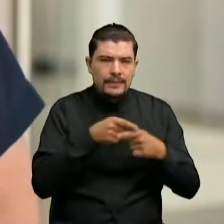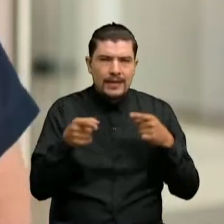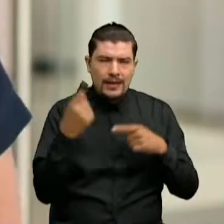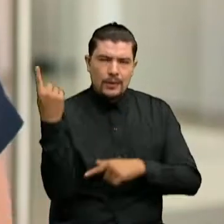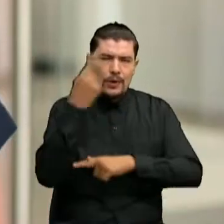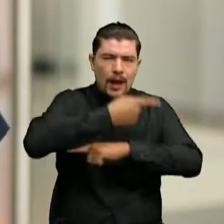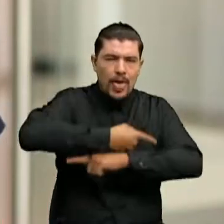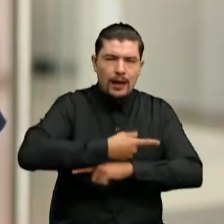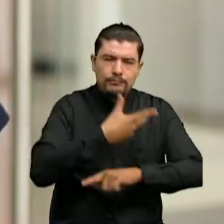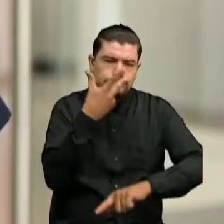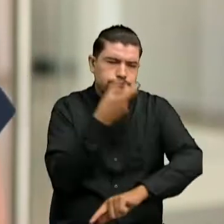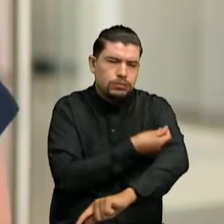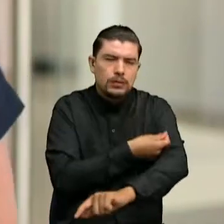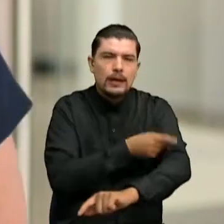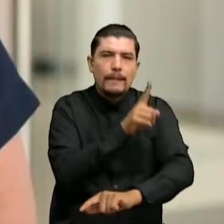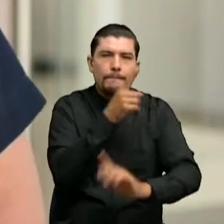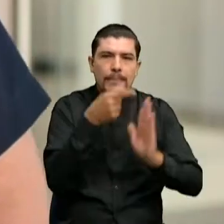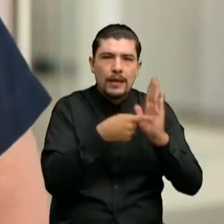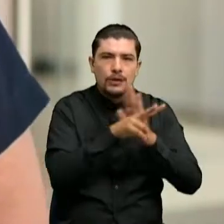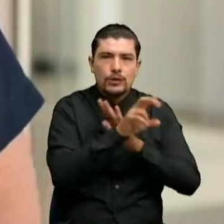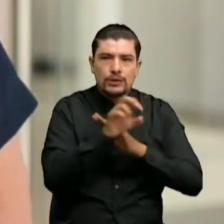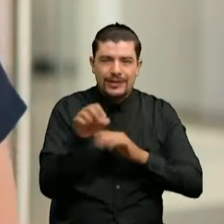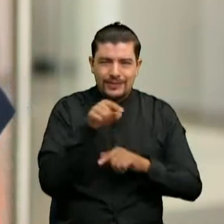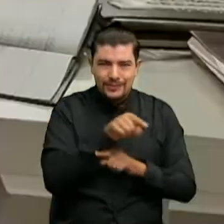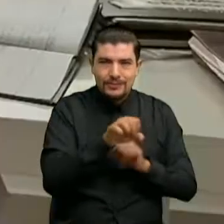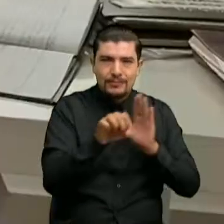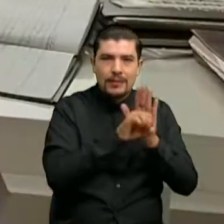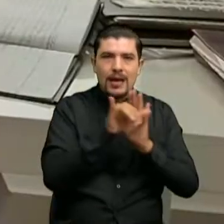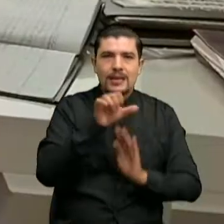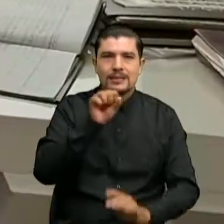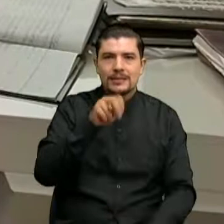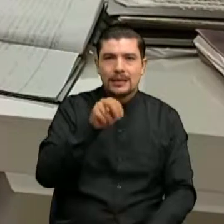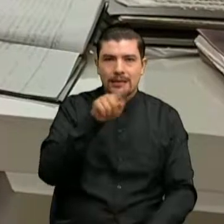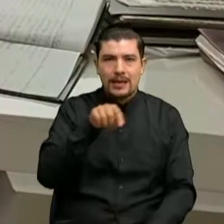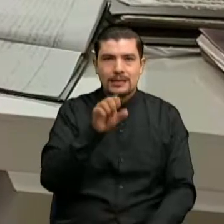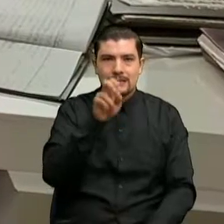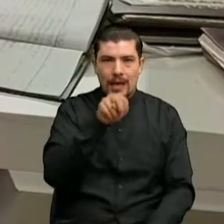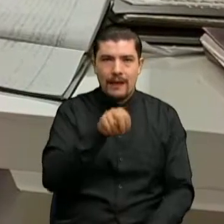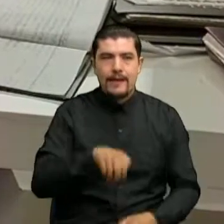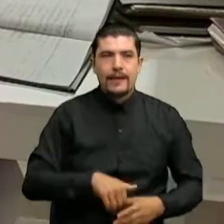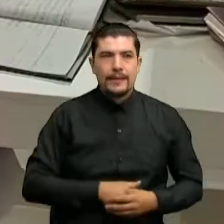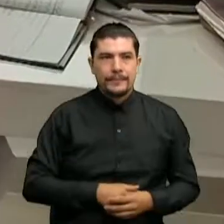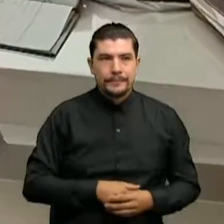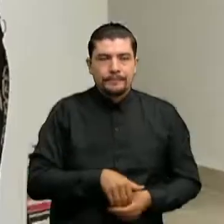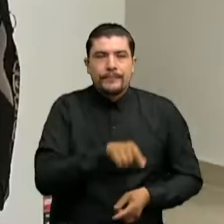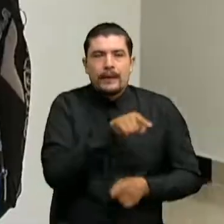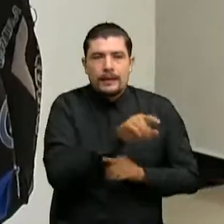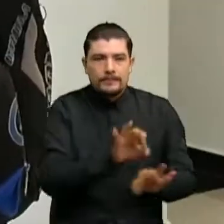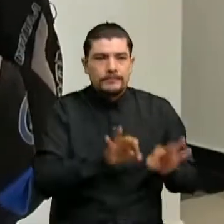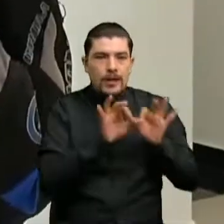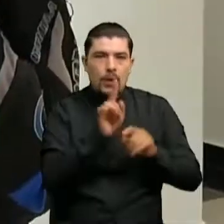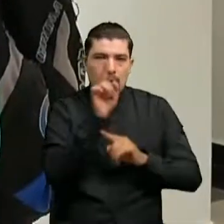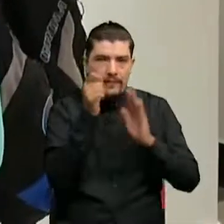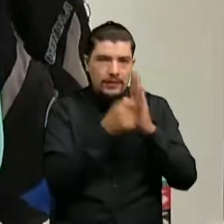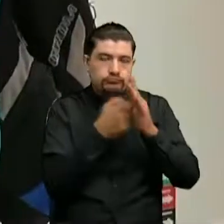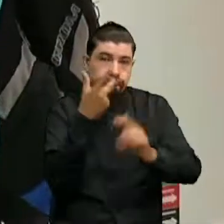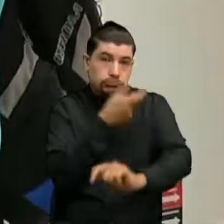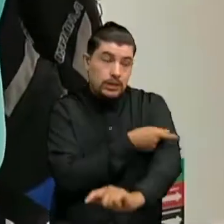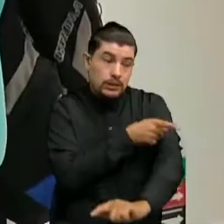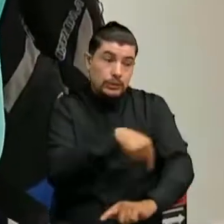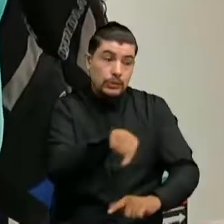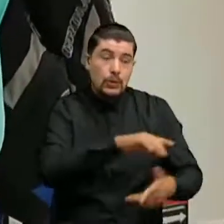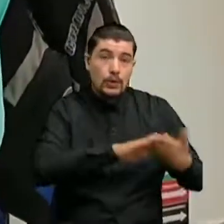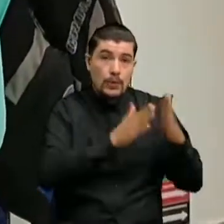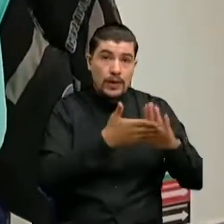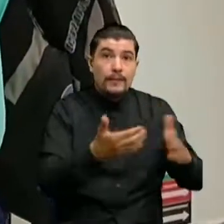1.200 dosis de biológico de Johnson & Johnson que se llama Janssen el cual pues única dosis fue una ventaja ya que